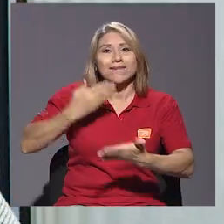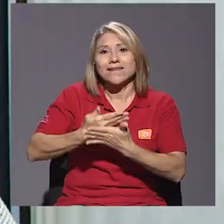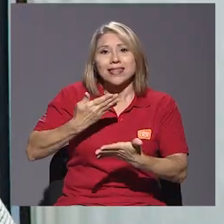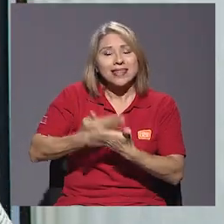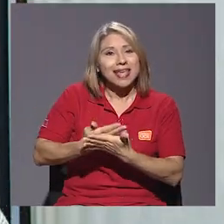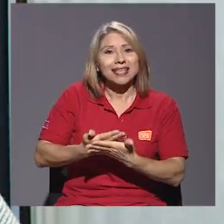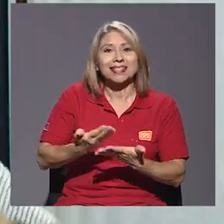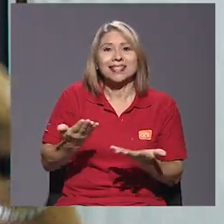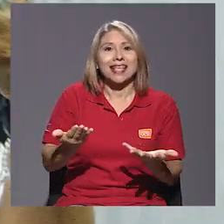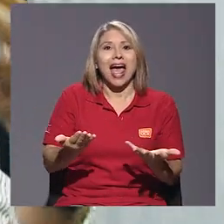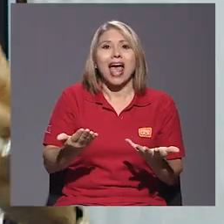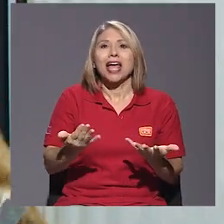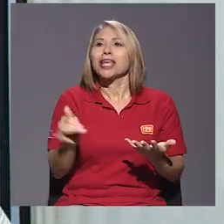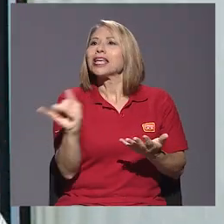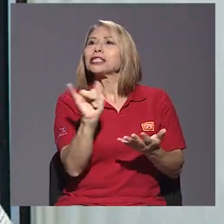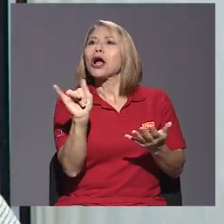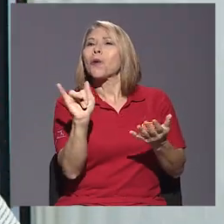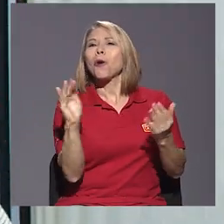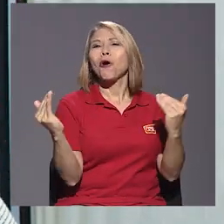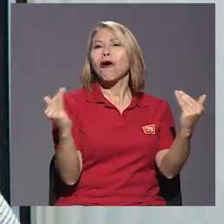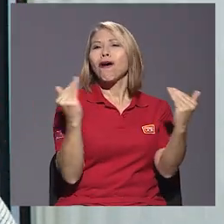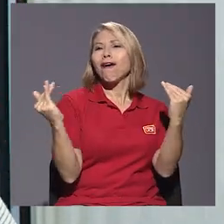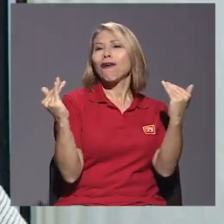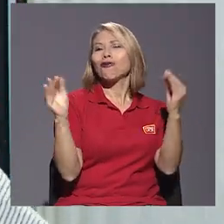cirquense,